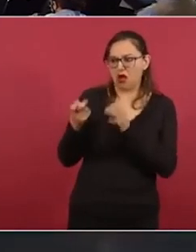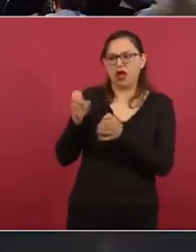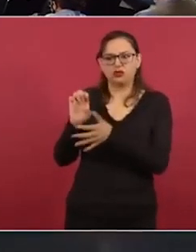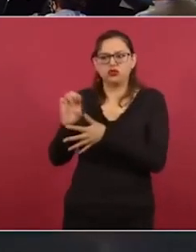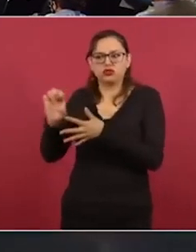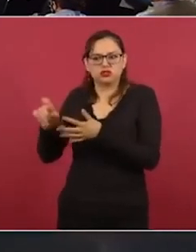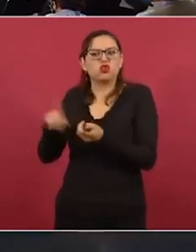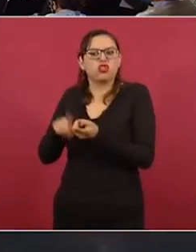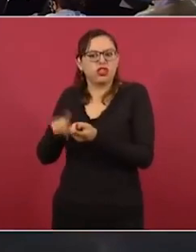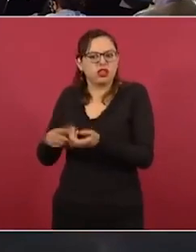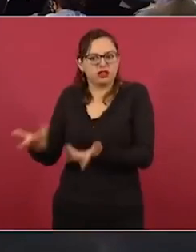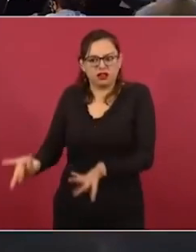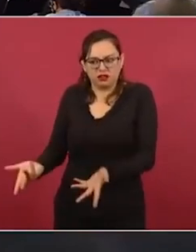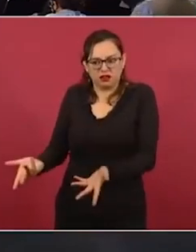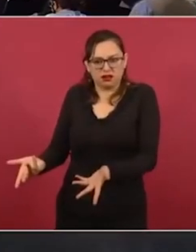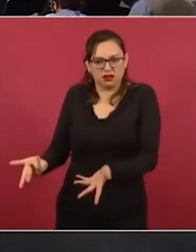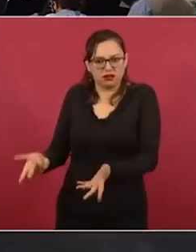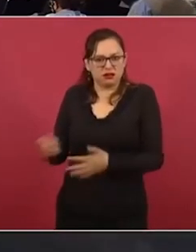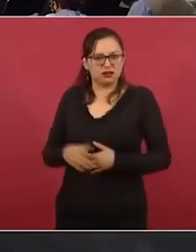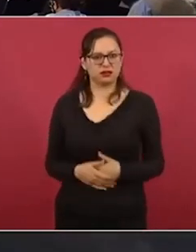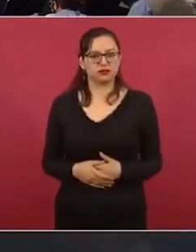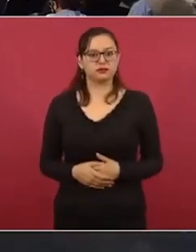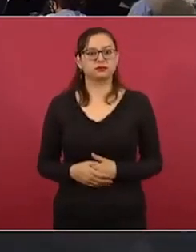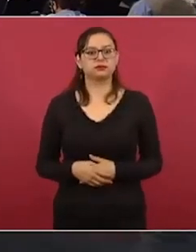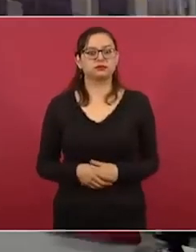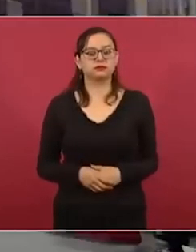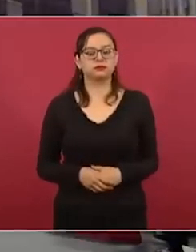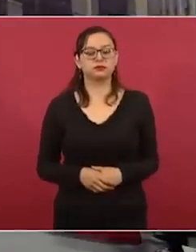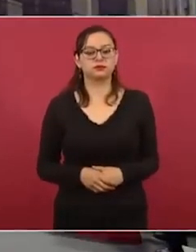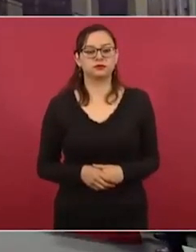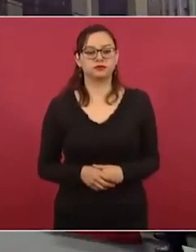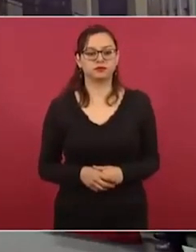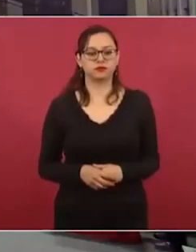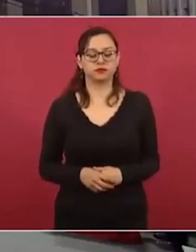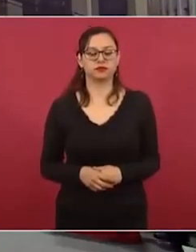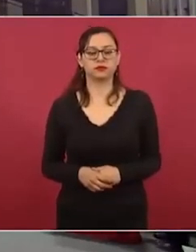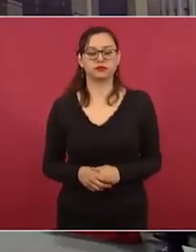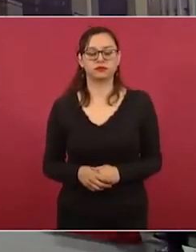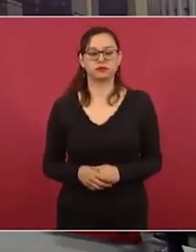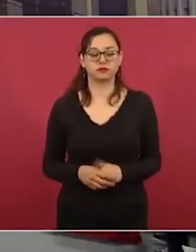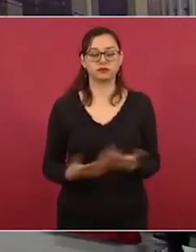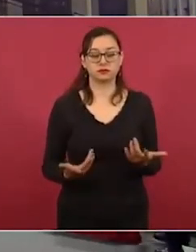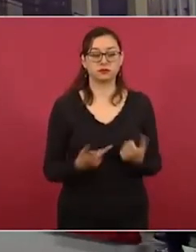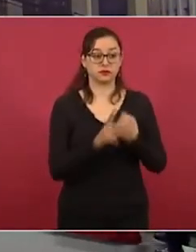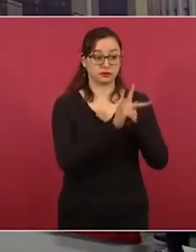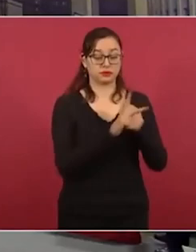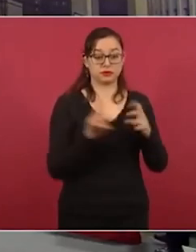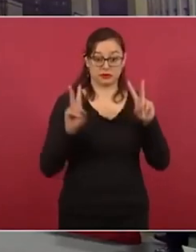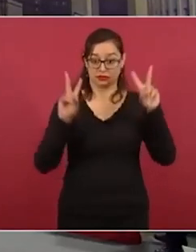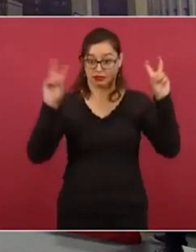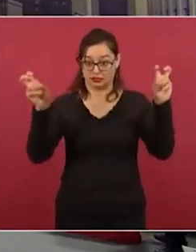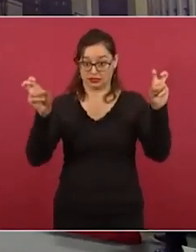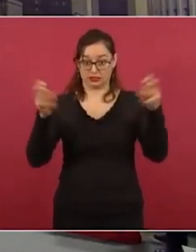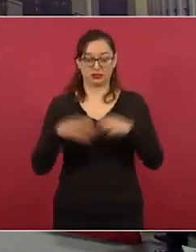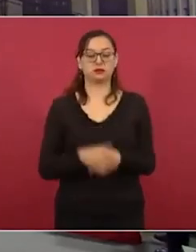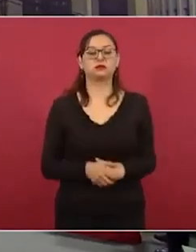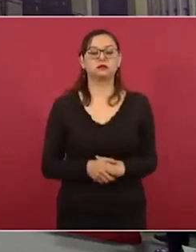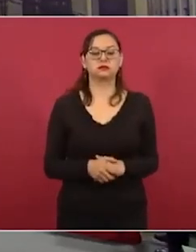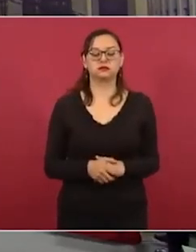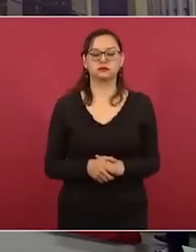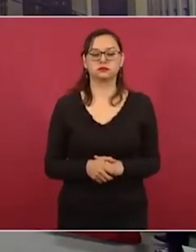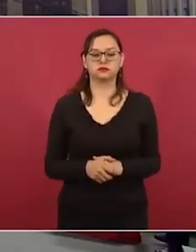las naciones no deben aprovecharse del infortunio